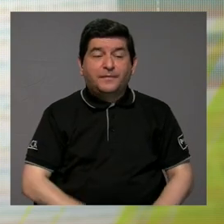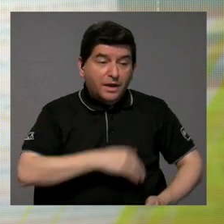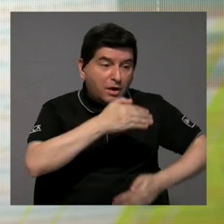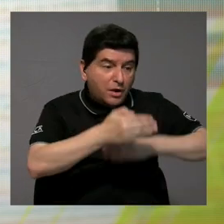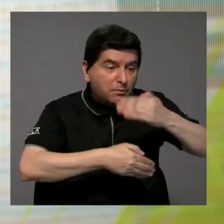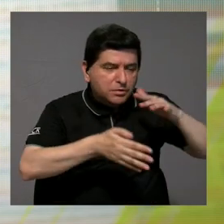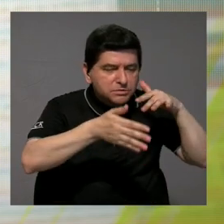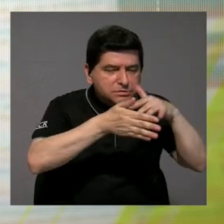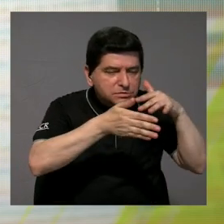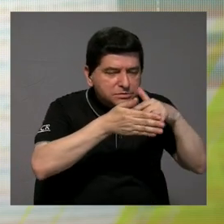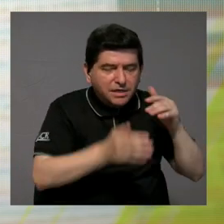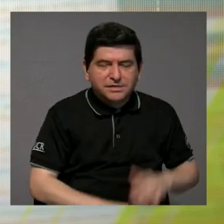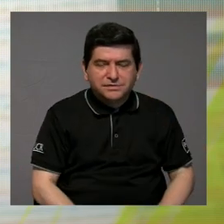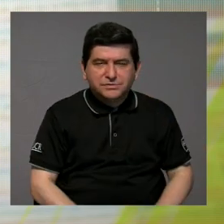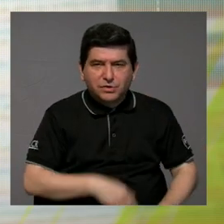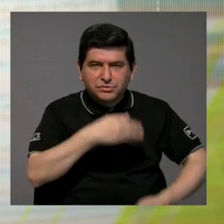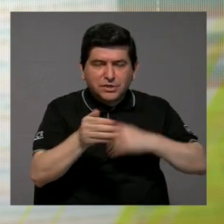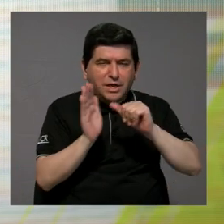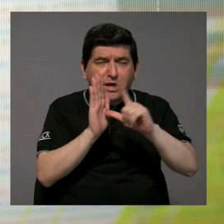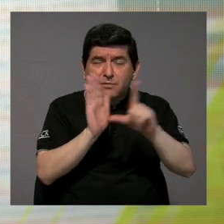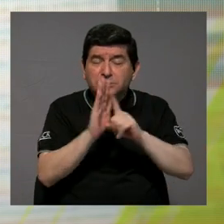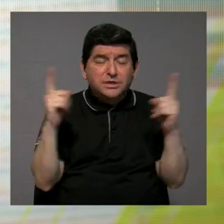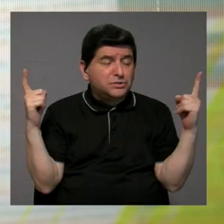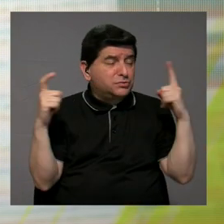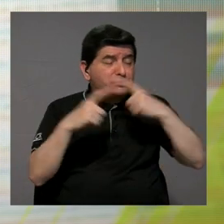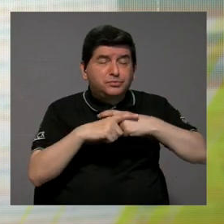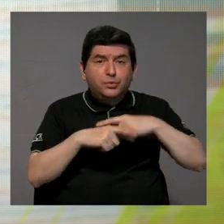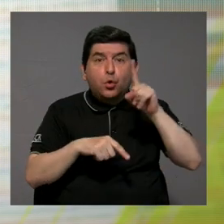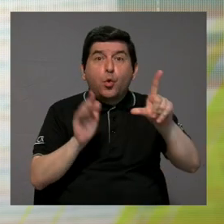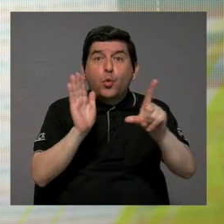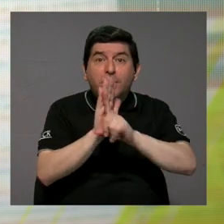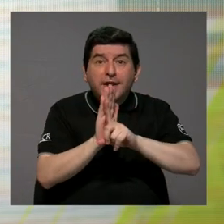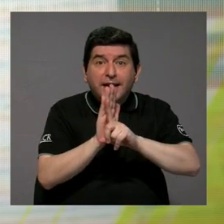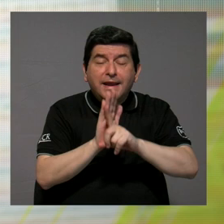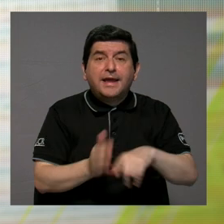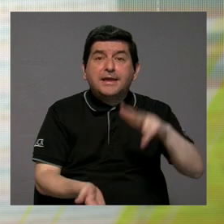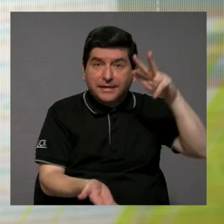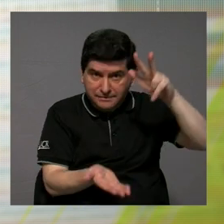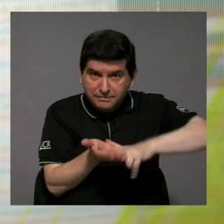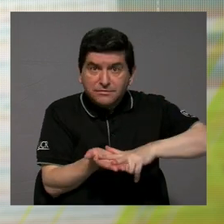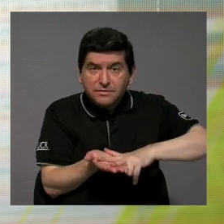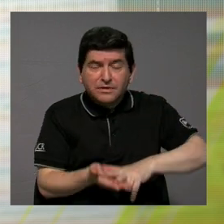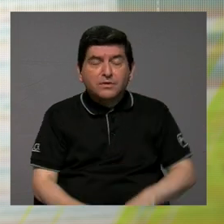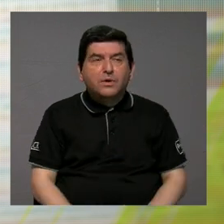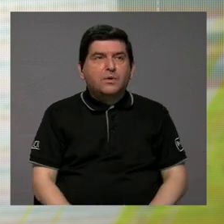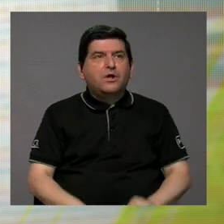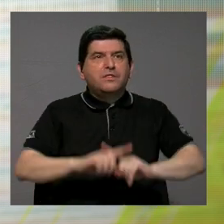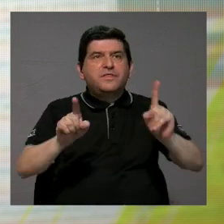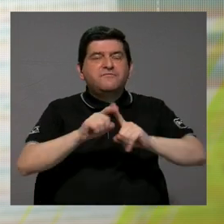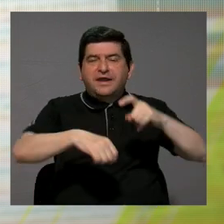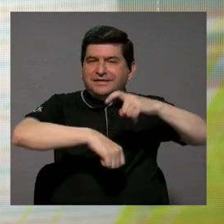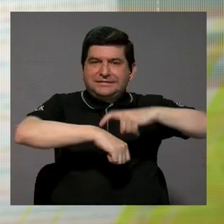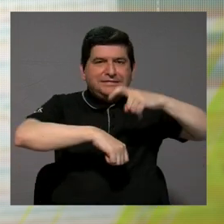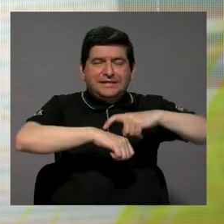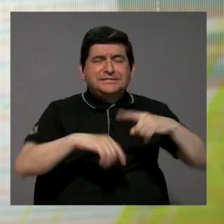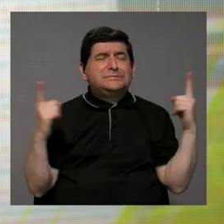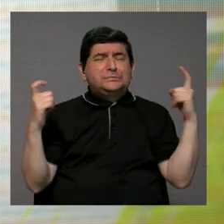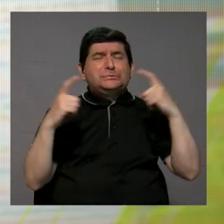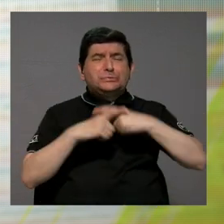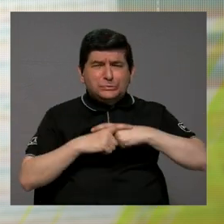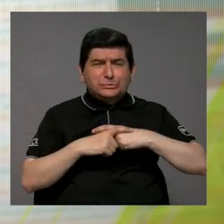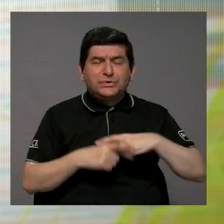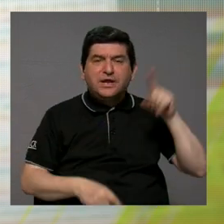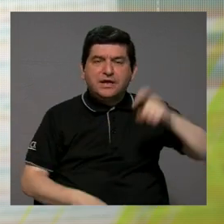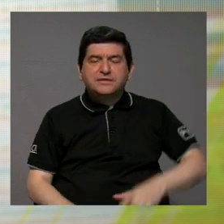los procesos de estudio, el procedimiento legislativo es muy complejo para que una ley realmente se apruebe, tiene que pasar por una serie de fases que son muy